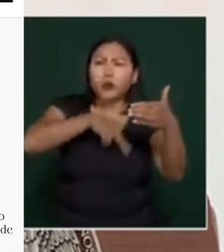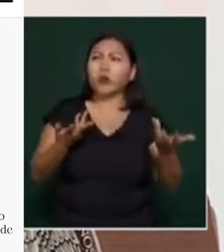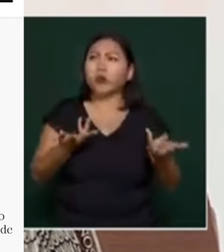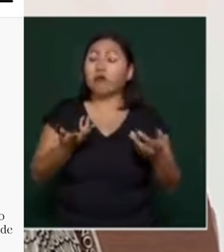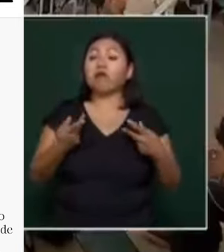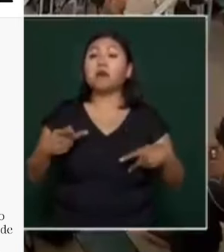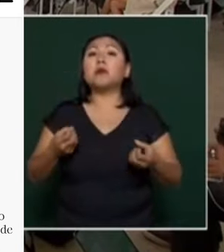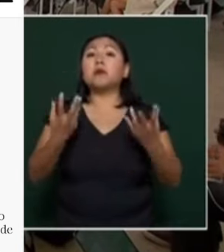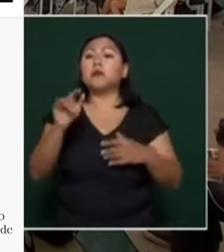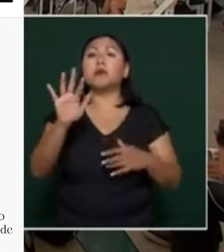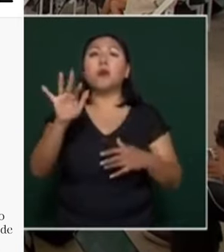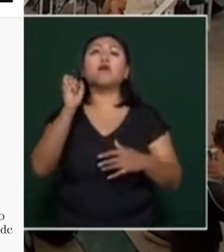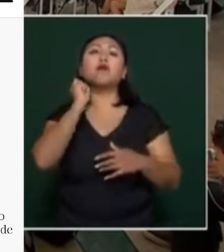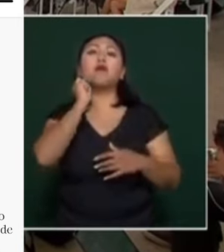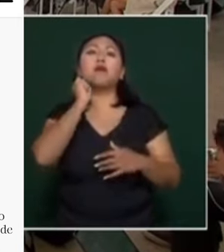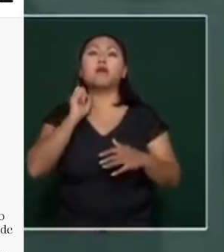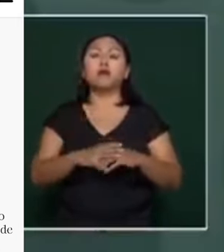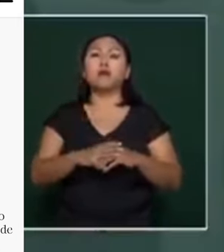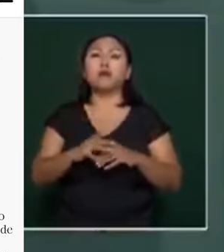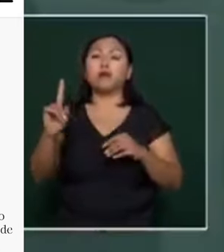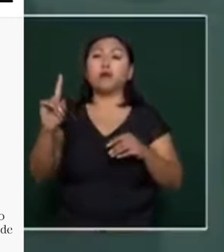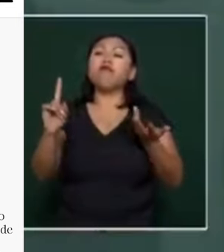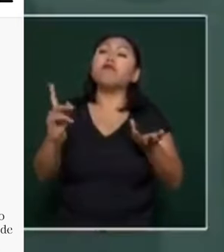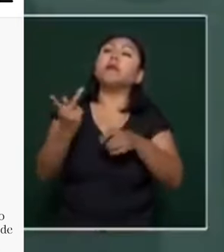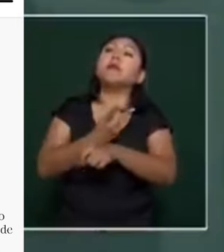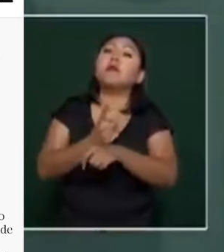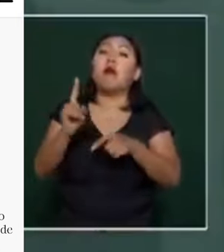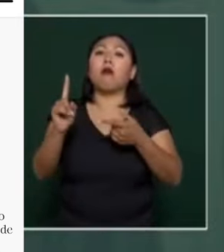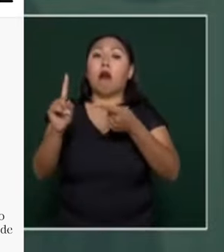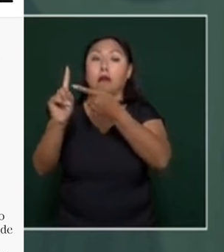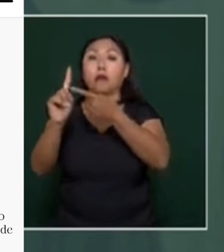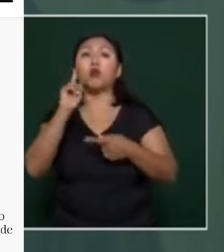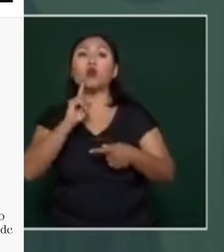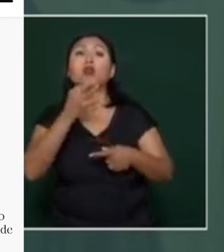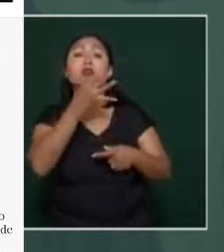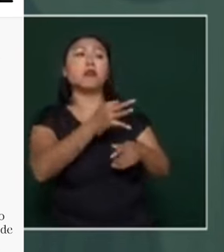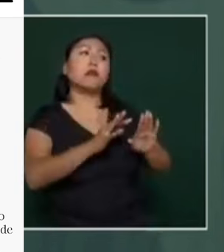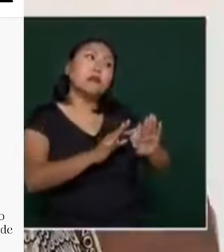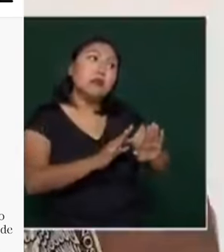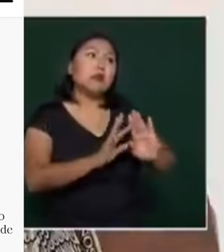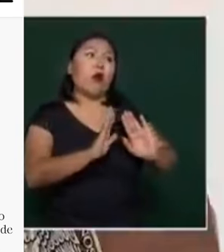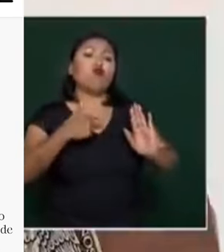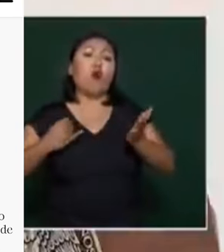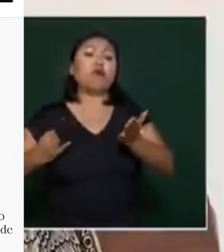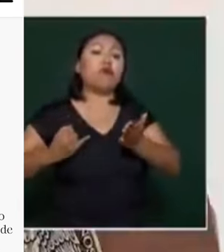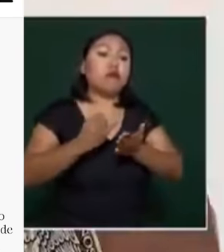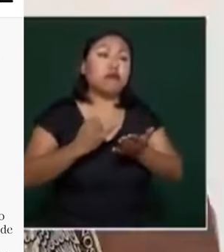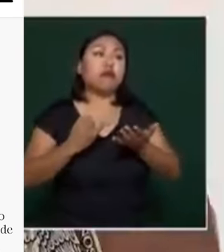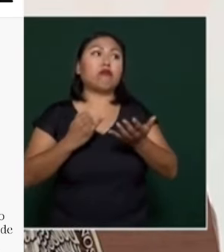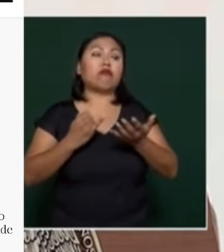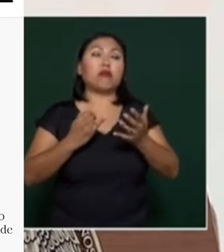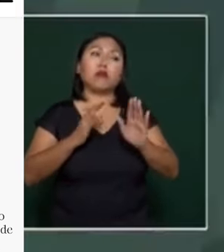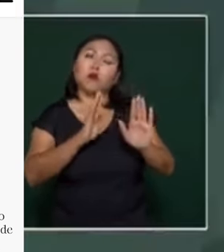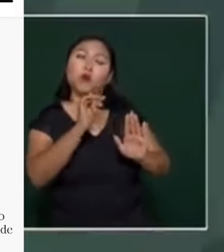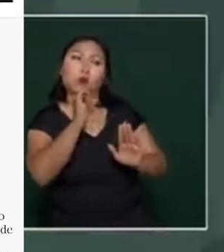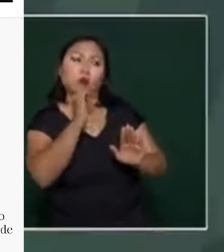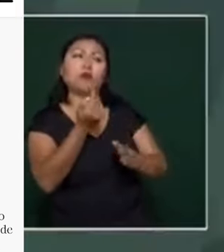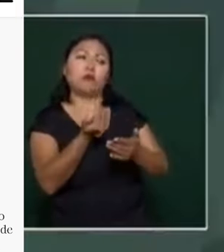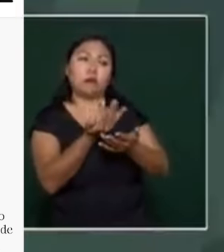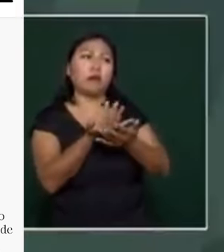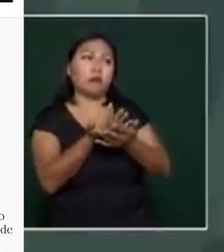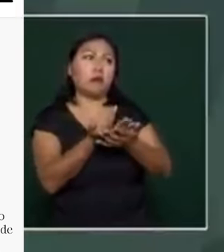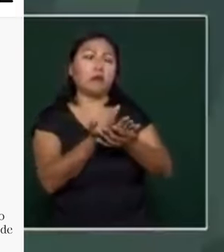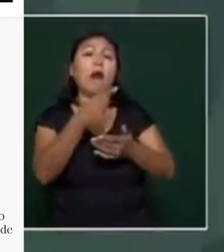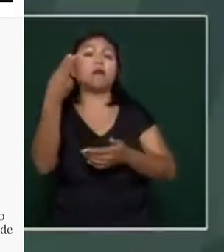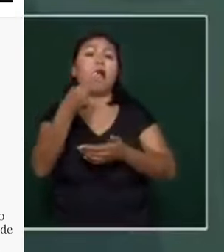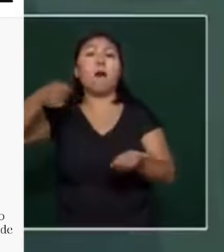de la República, que habría que esperar a esa resolución por parte de los ministros, que no era posible que se pudiera tomar esa determinación hasta en tanto no se resuelva